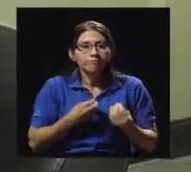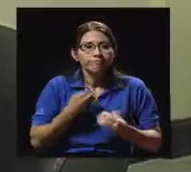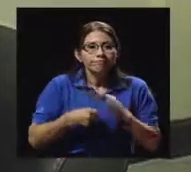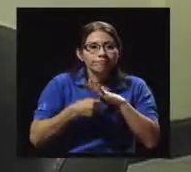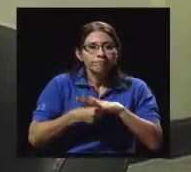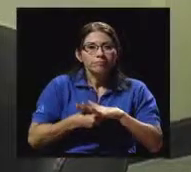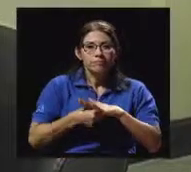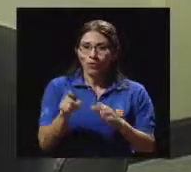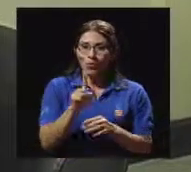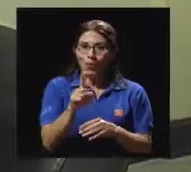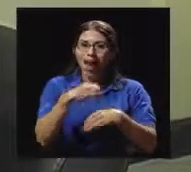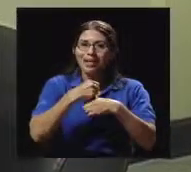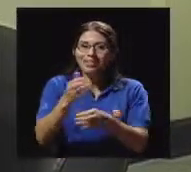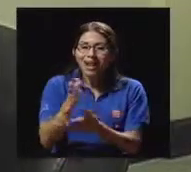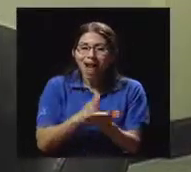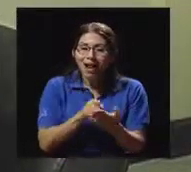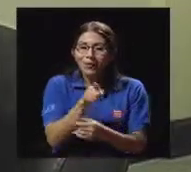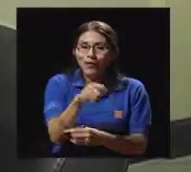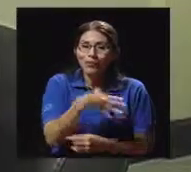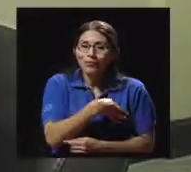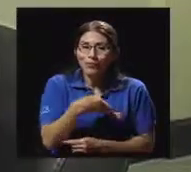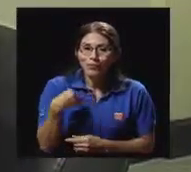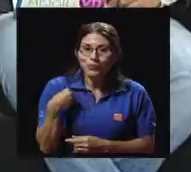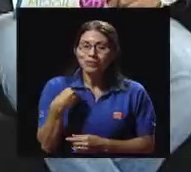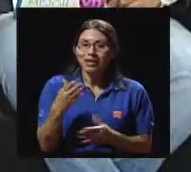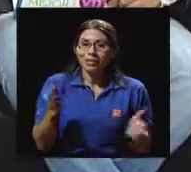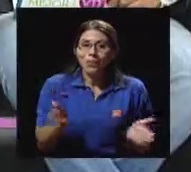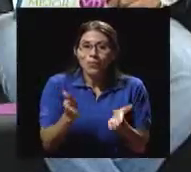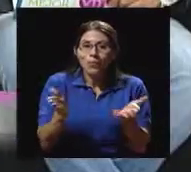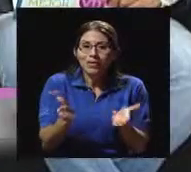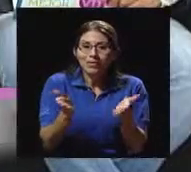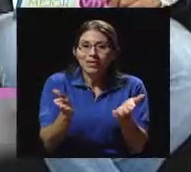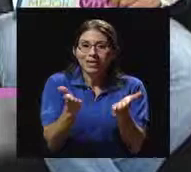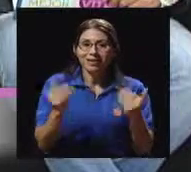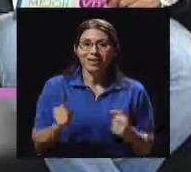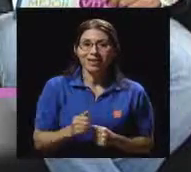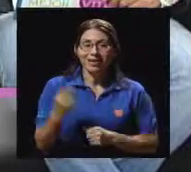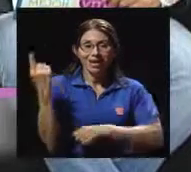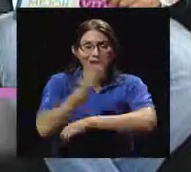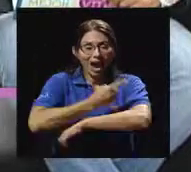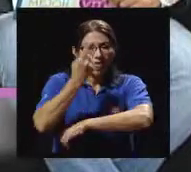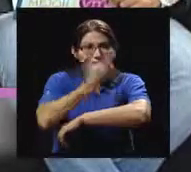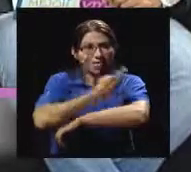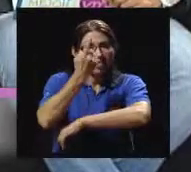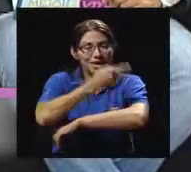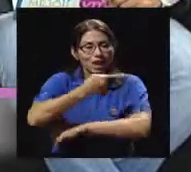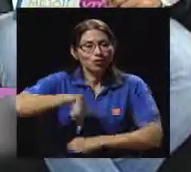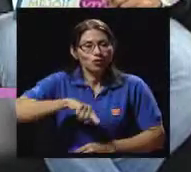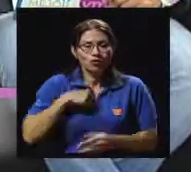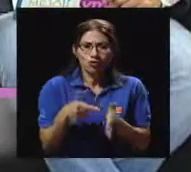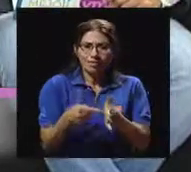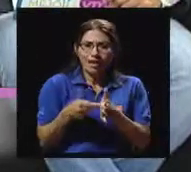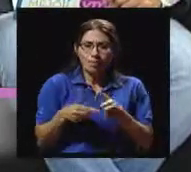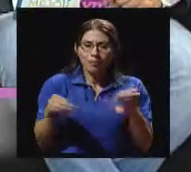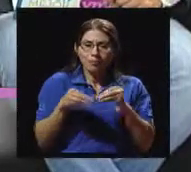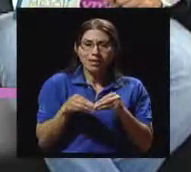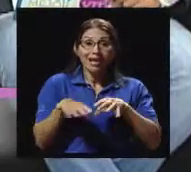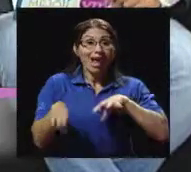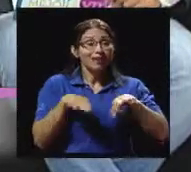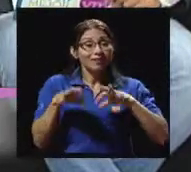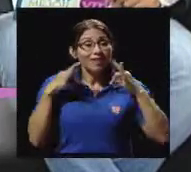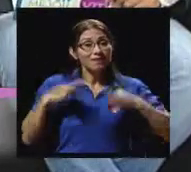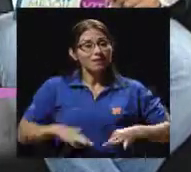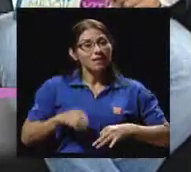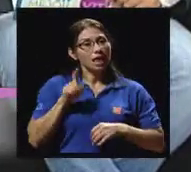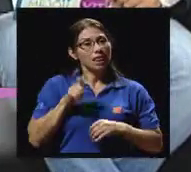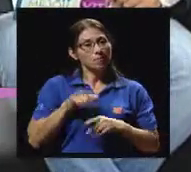Es hacer algo que nos guste, que nos motive, que nos genere que cada día nos exijamos más. La actividad física hay que empezarla en